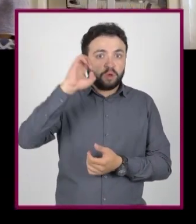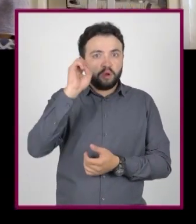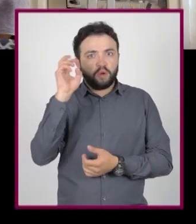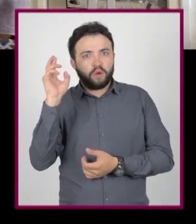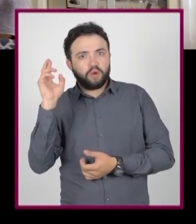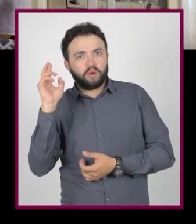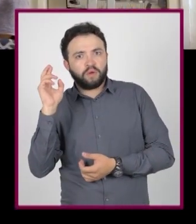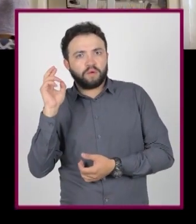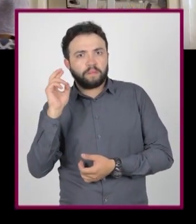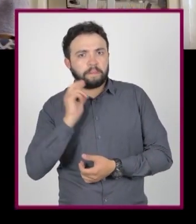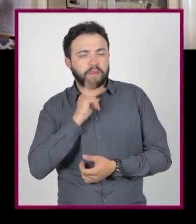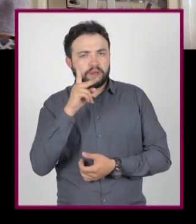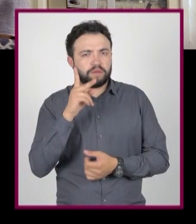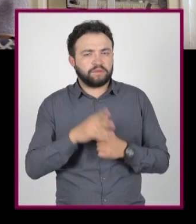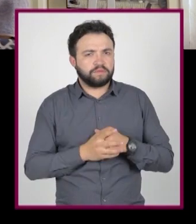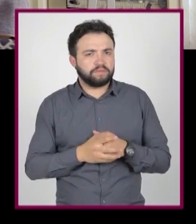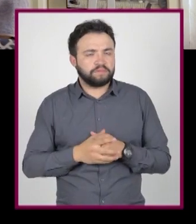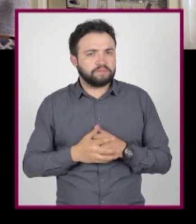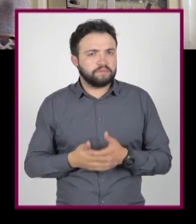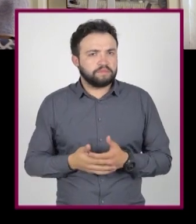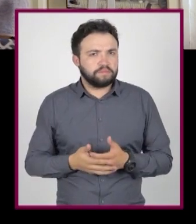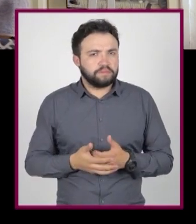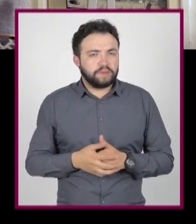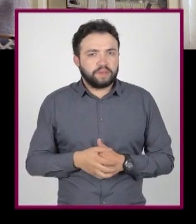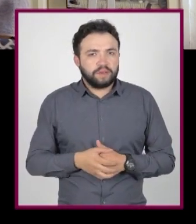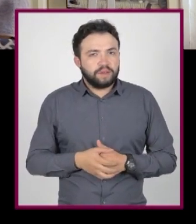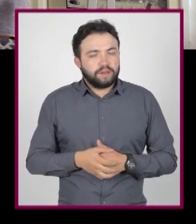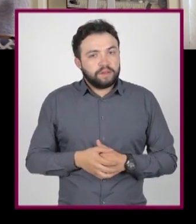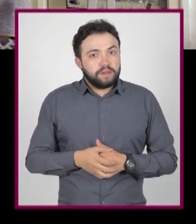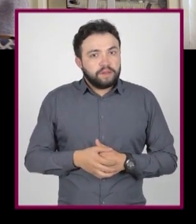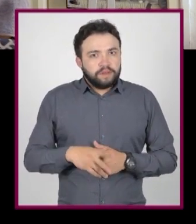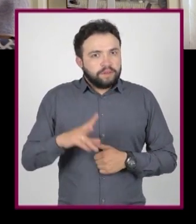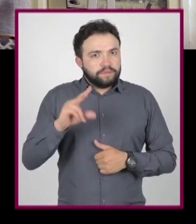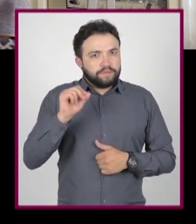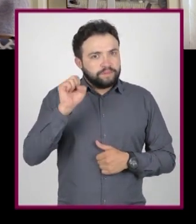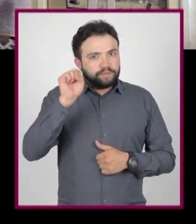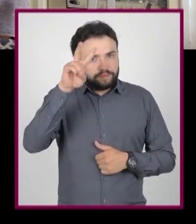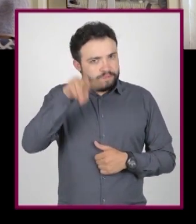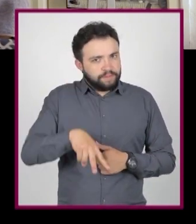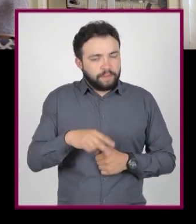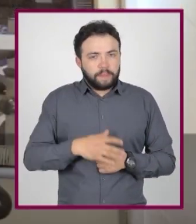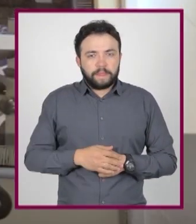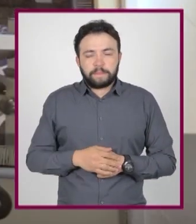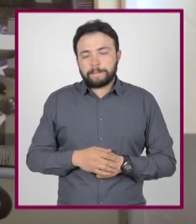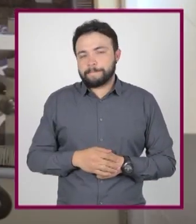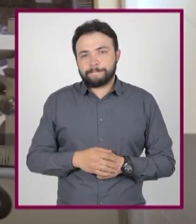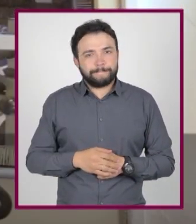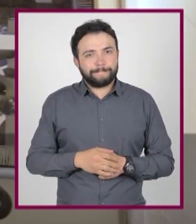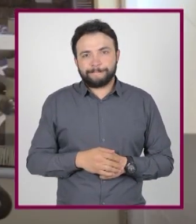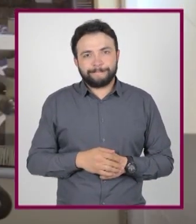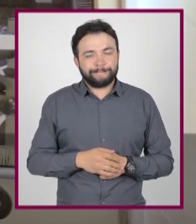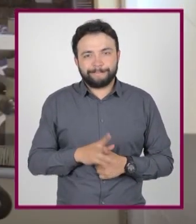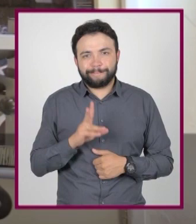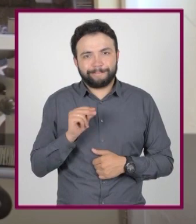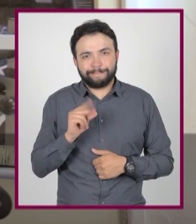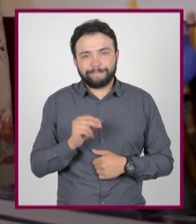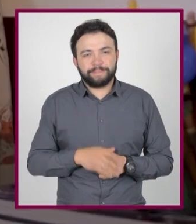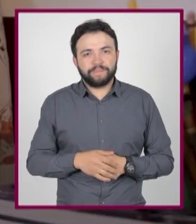expertos o mejores. Ajá. Y no es así. ¿No?